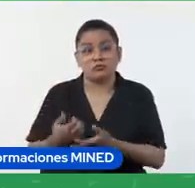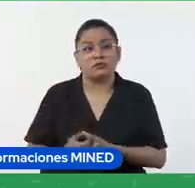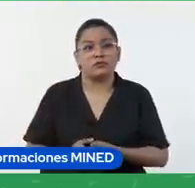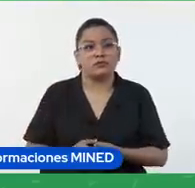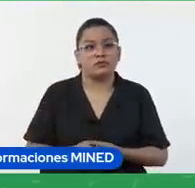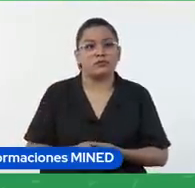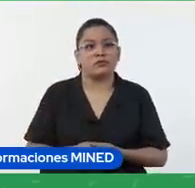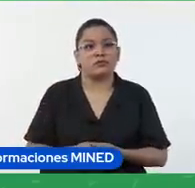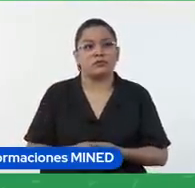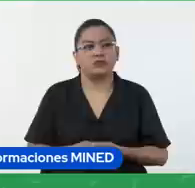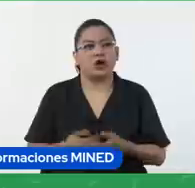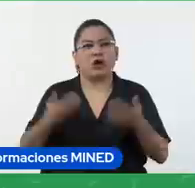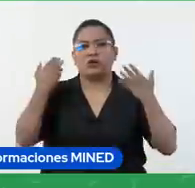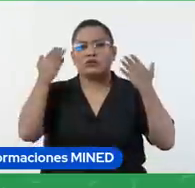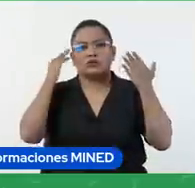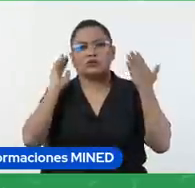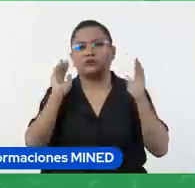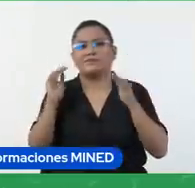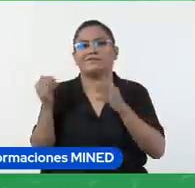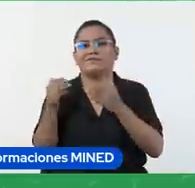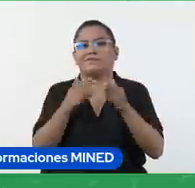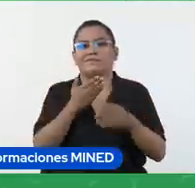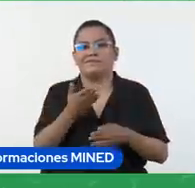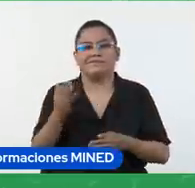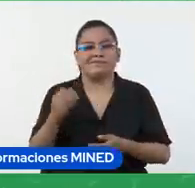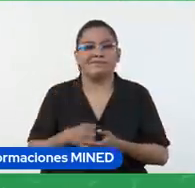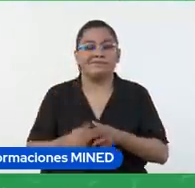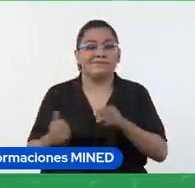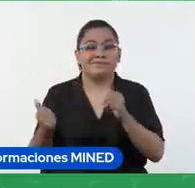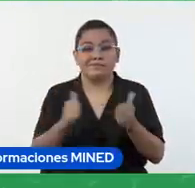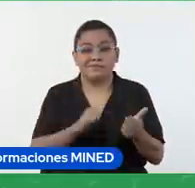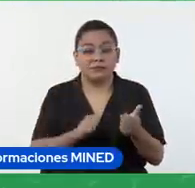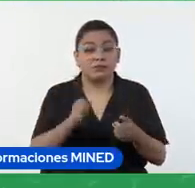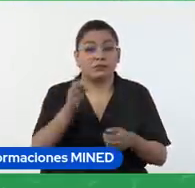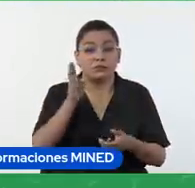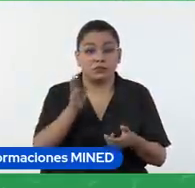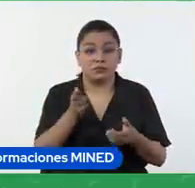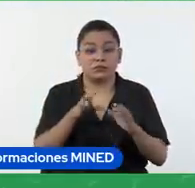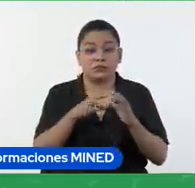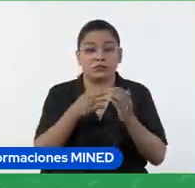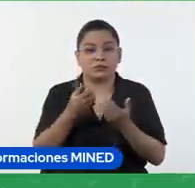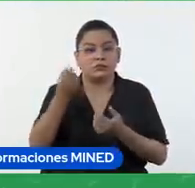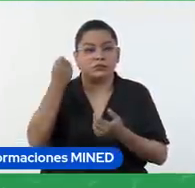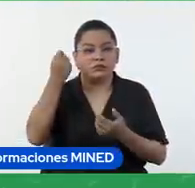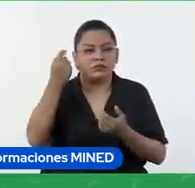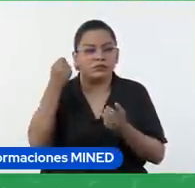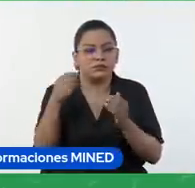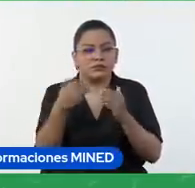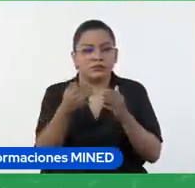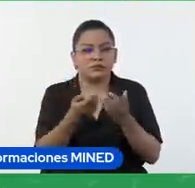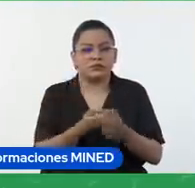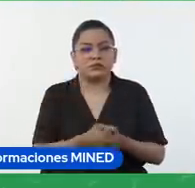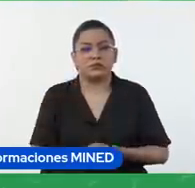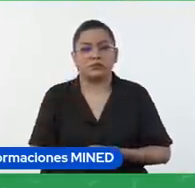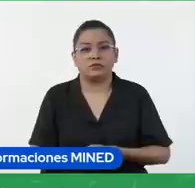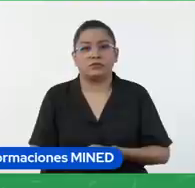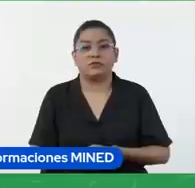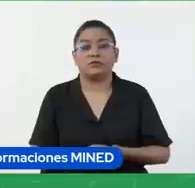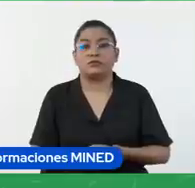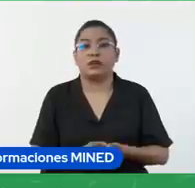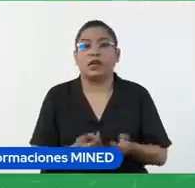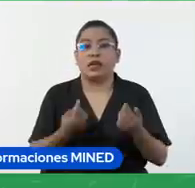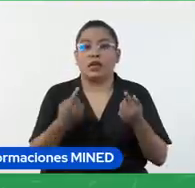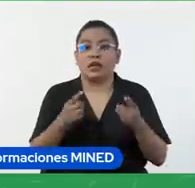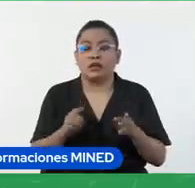no sé tomaron cosas diferentes a partir de la misma clase del mismo contenido pero vamos conociendo también los